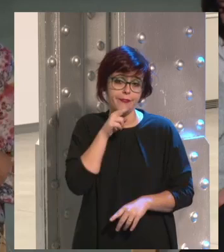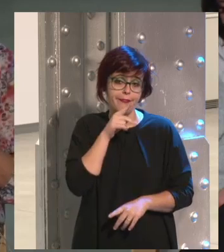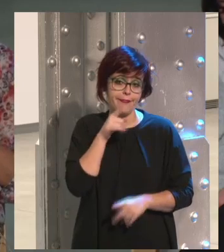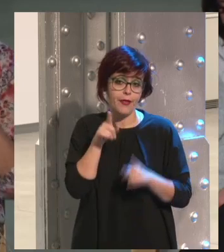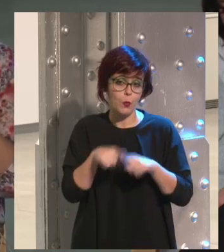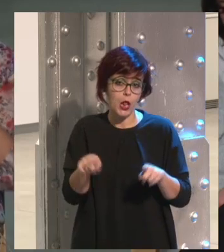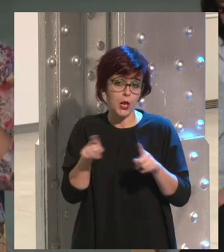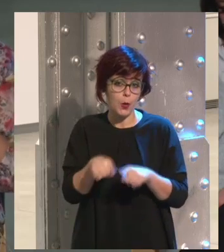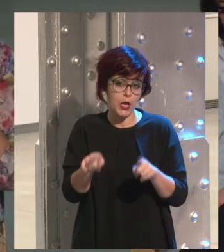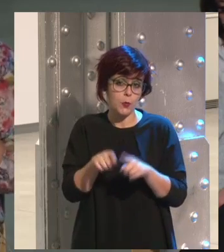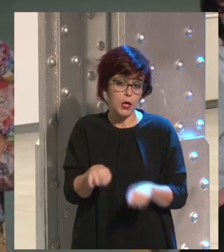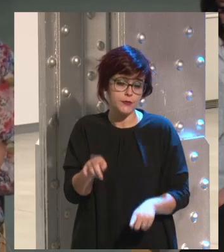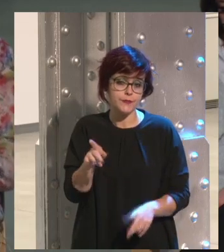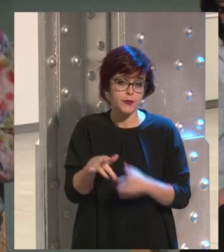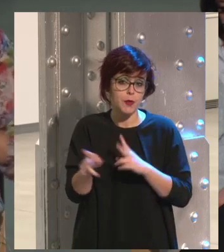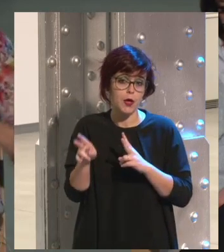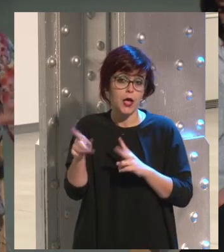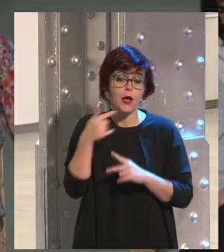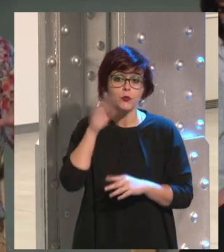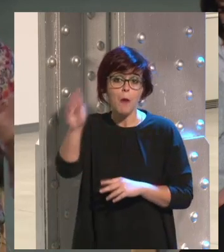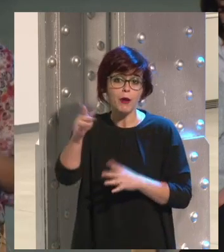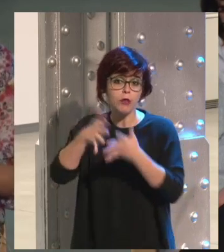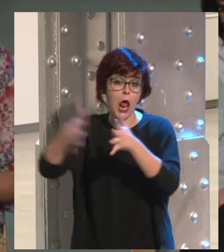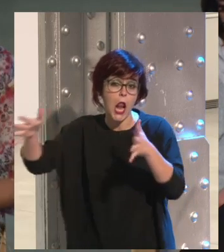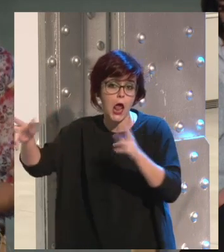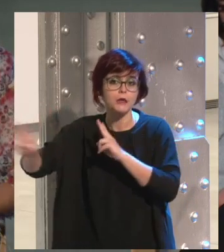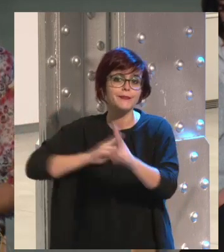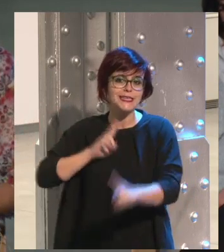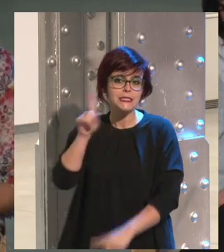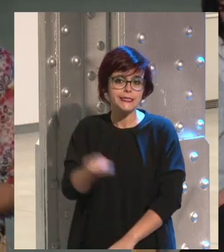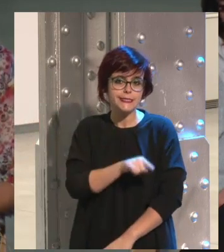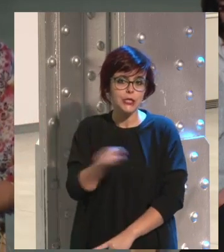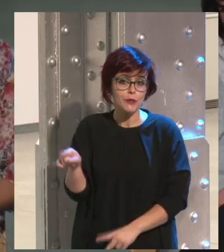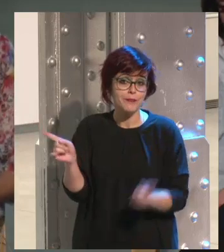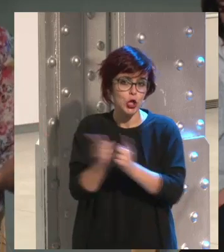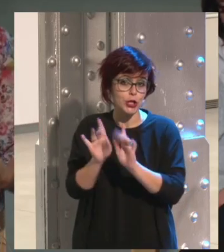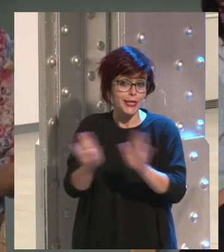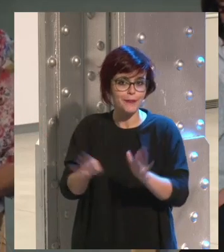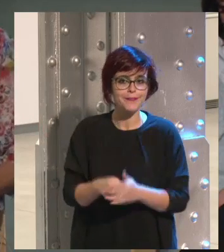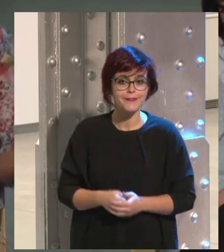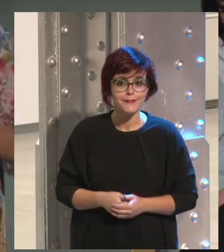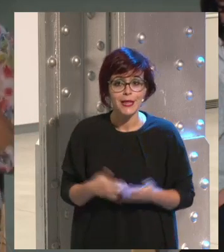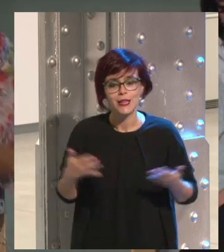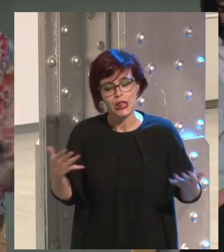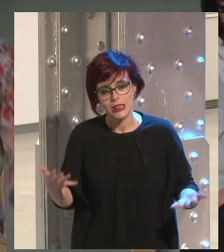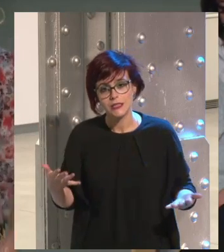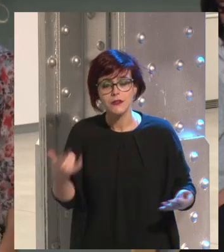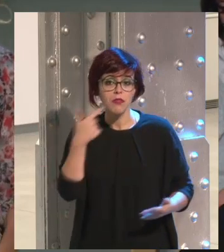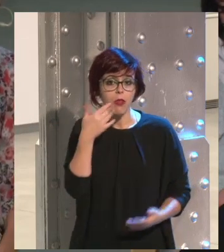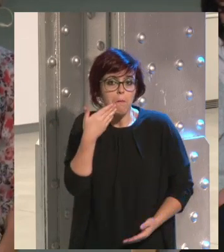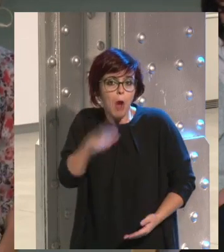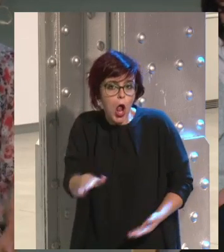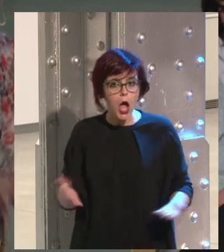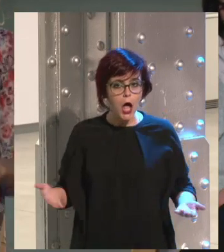todo, contesta con dos palabras y ya hemos acabado la conversación de todo el día. Pues porque mola.